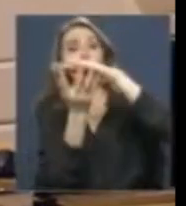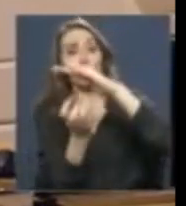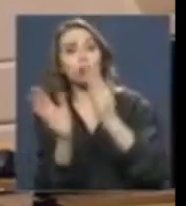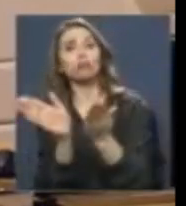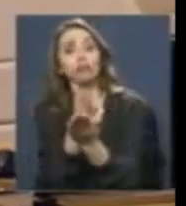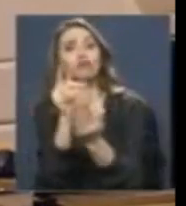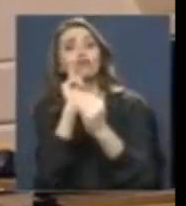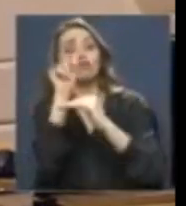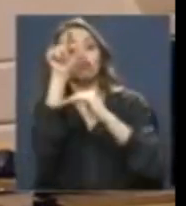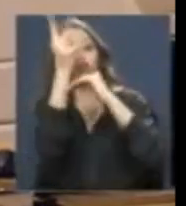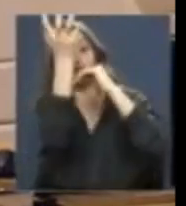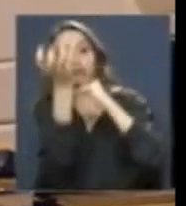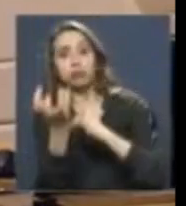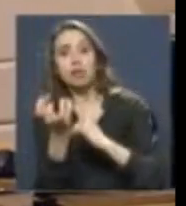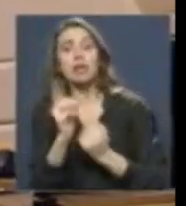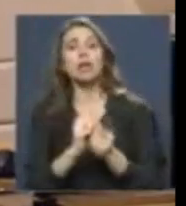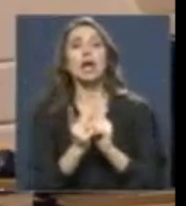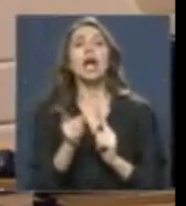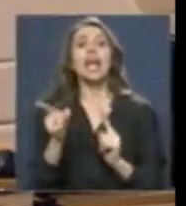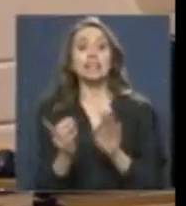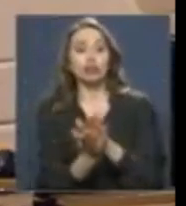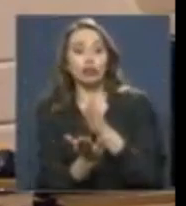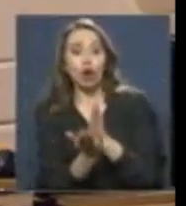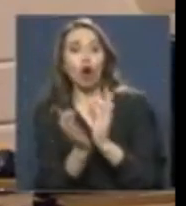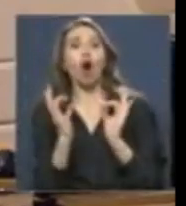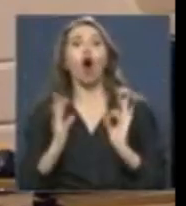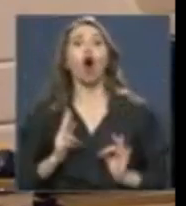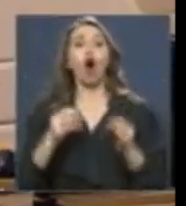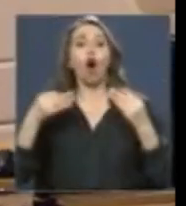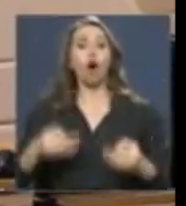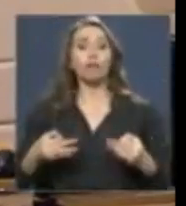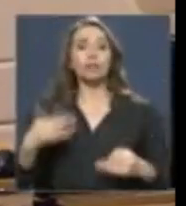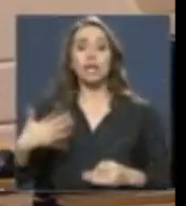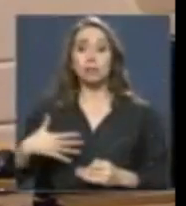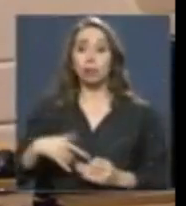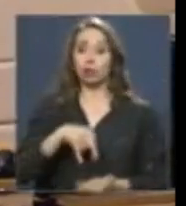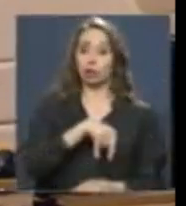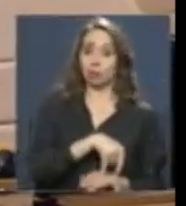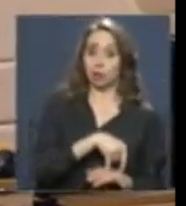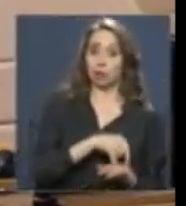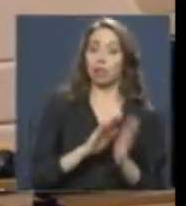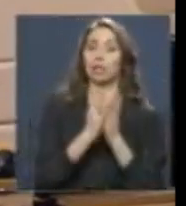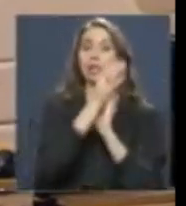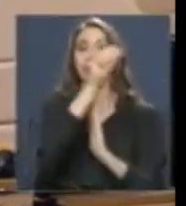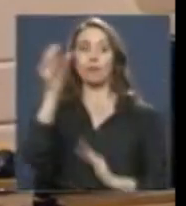muy importante para el Congreso Nacional como institución y para la Biblioteca del Congreso.